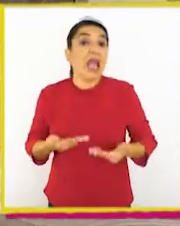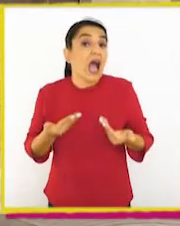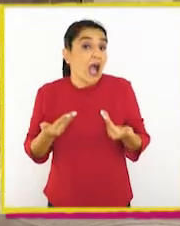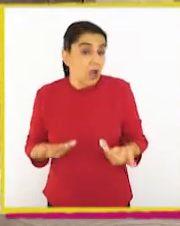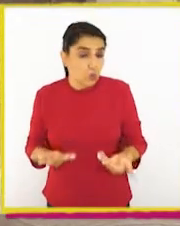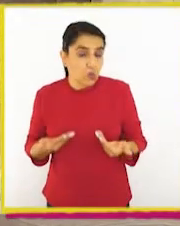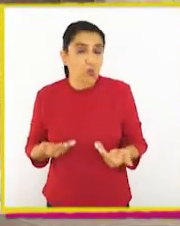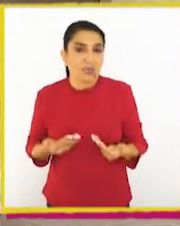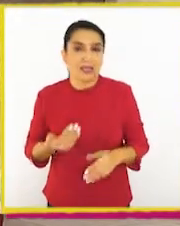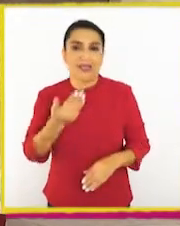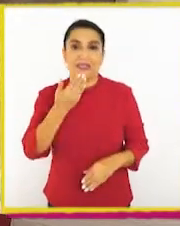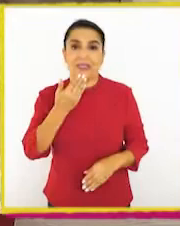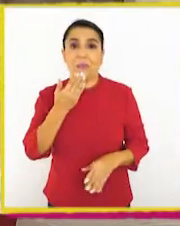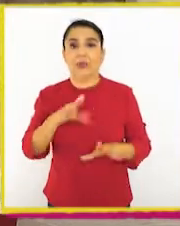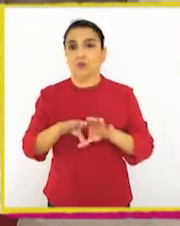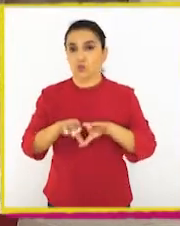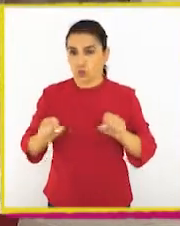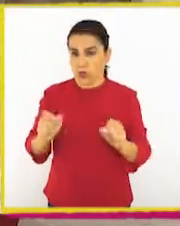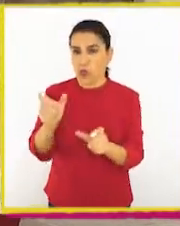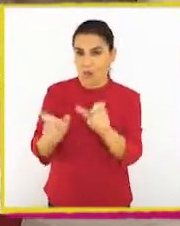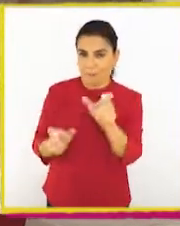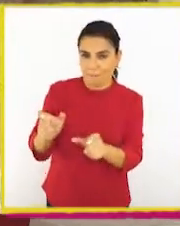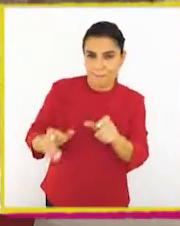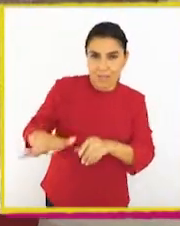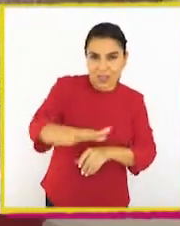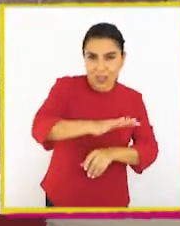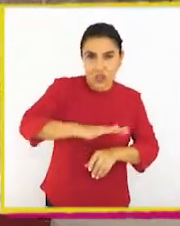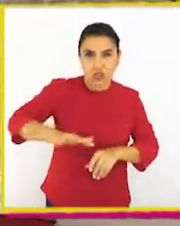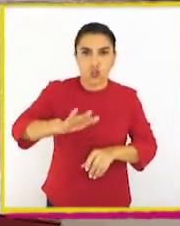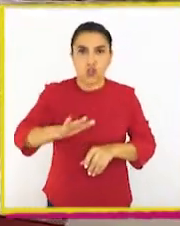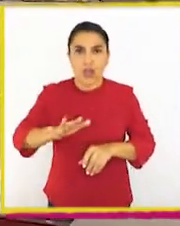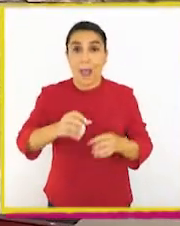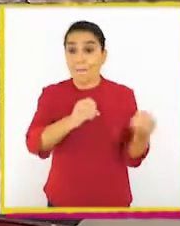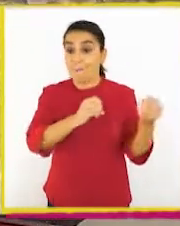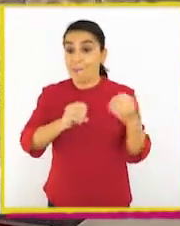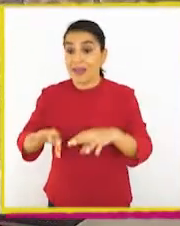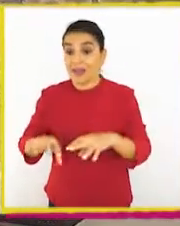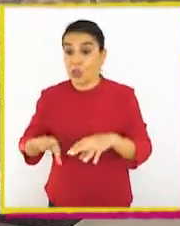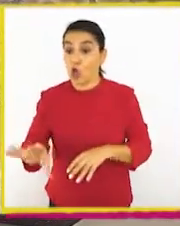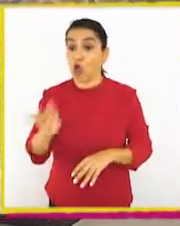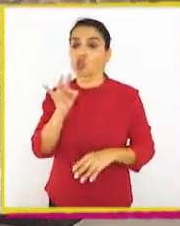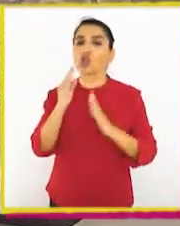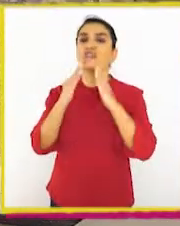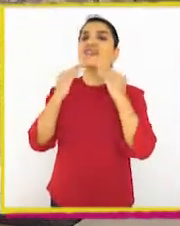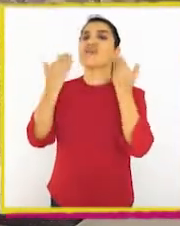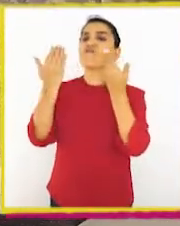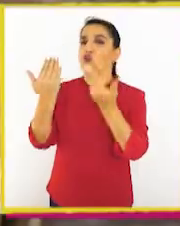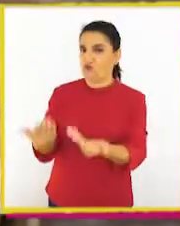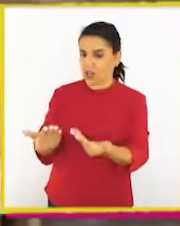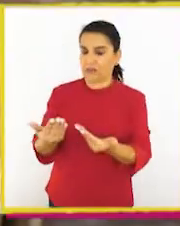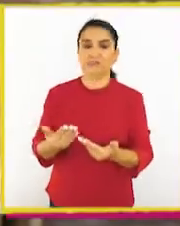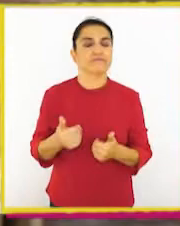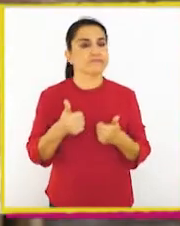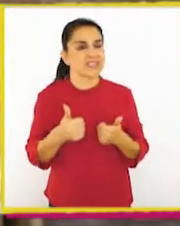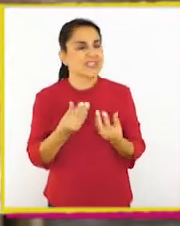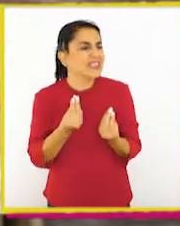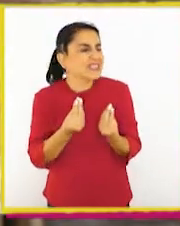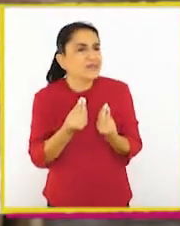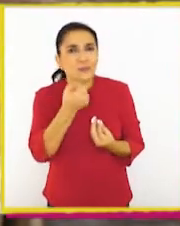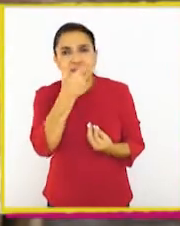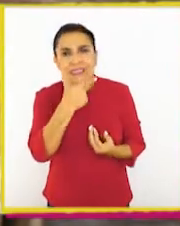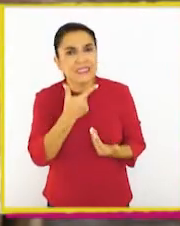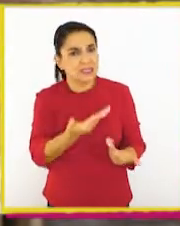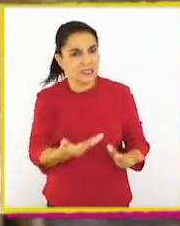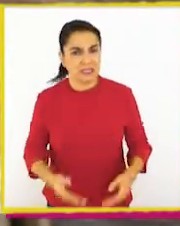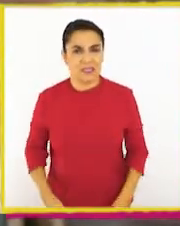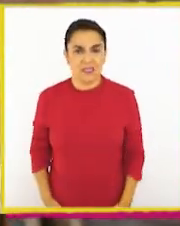En este caso, también una convención social es devolver lo perdido a su dueño. Muy bien. ¿Qué le habrá pasado